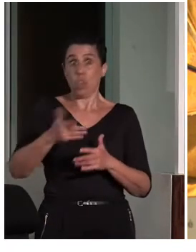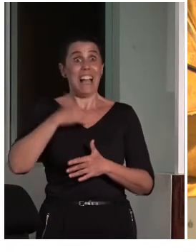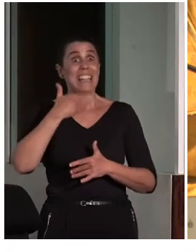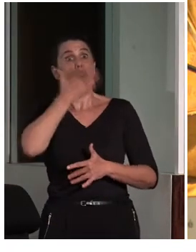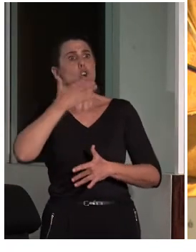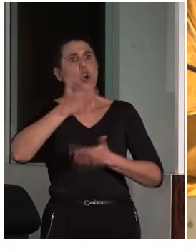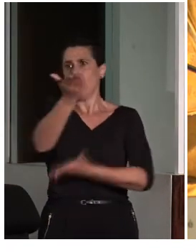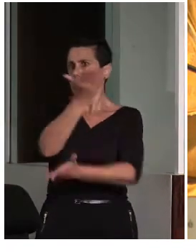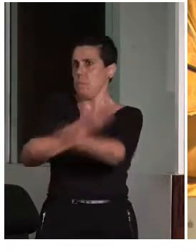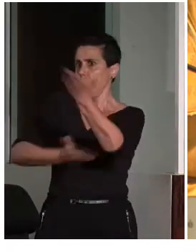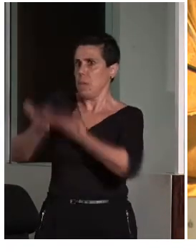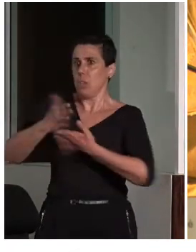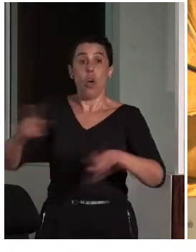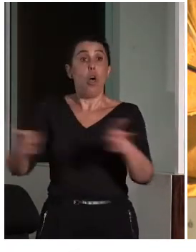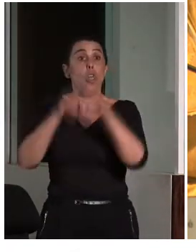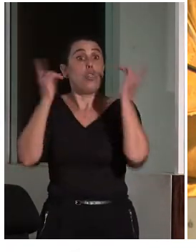no hay problema no conocer una cosa.